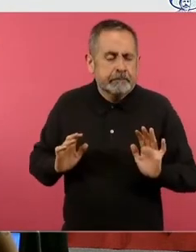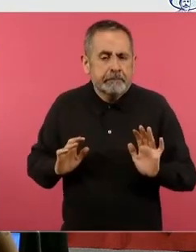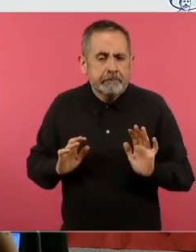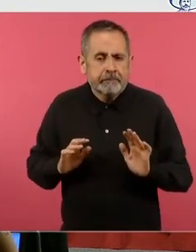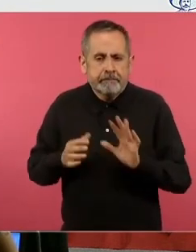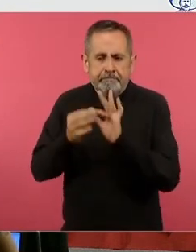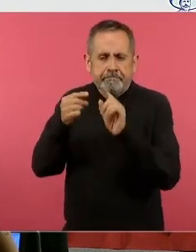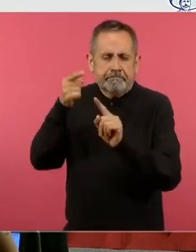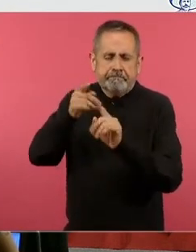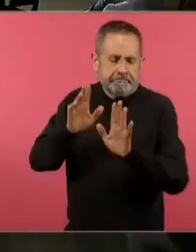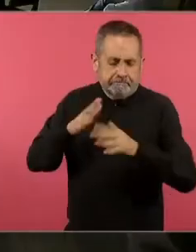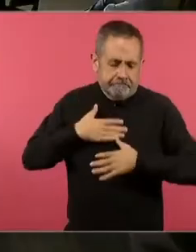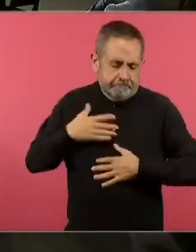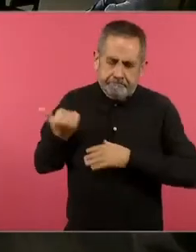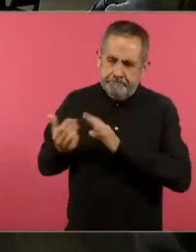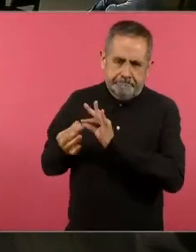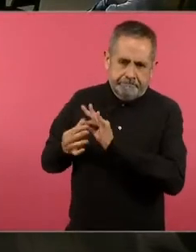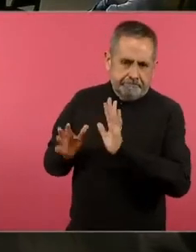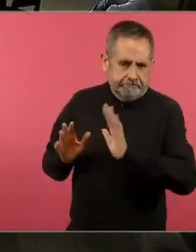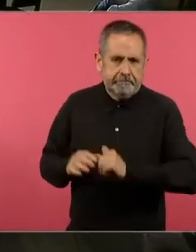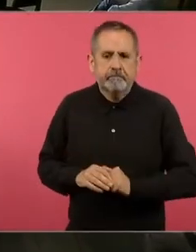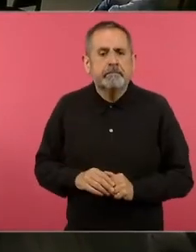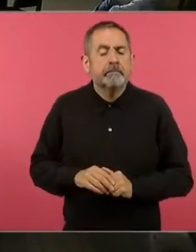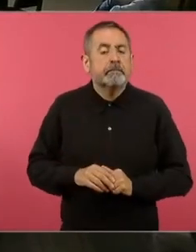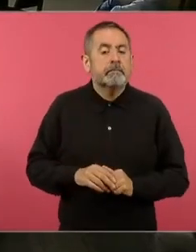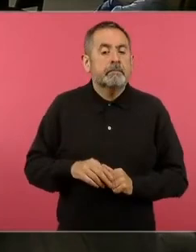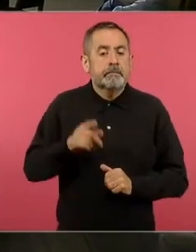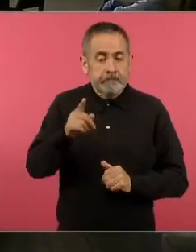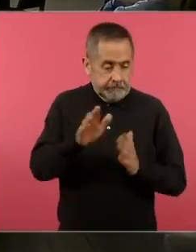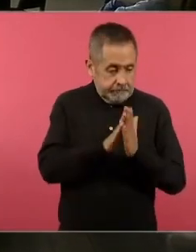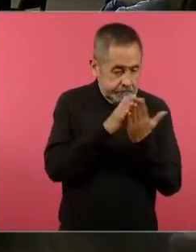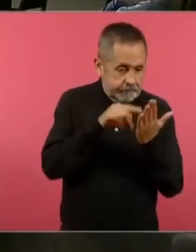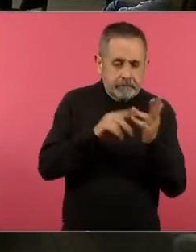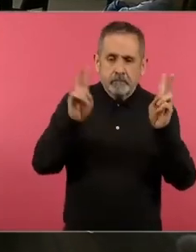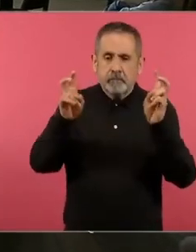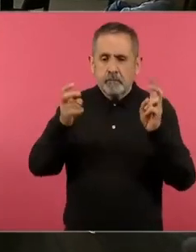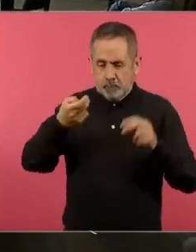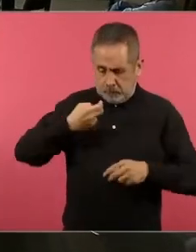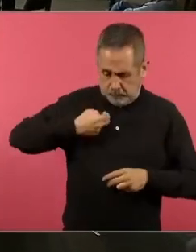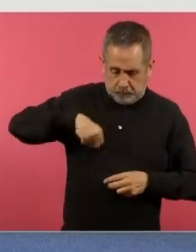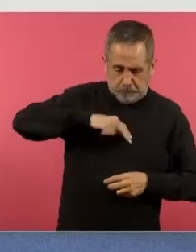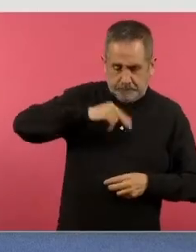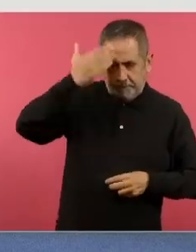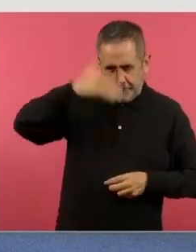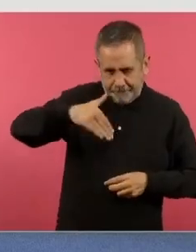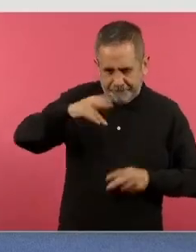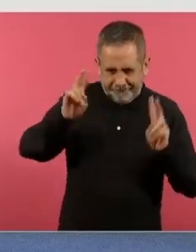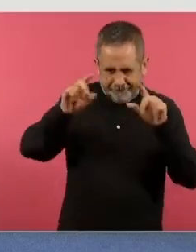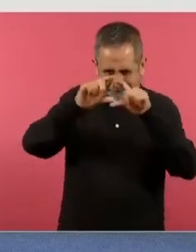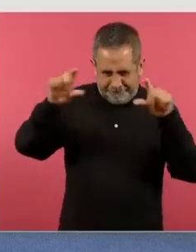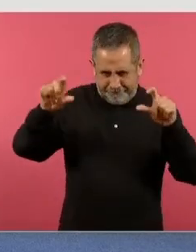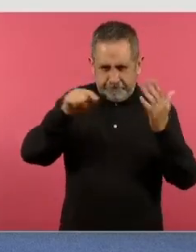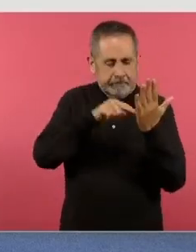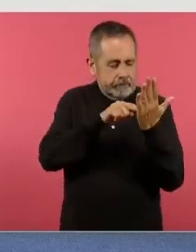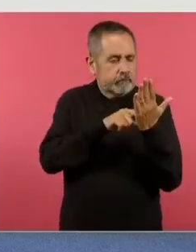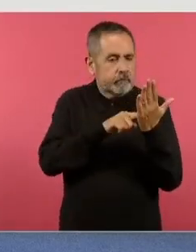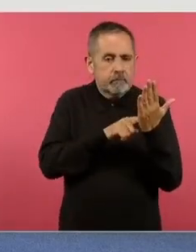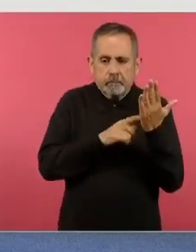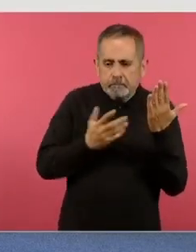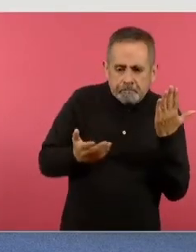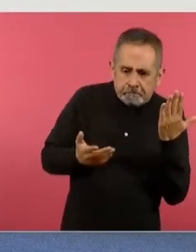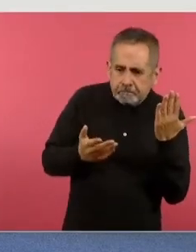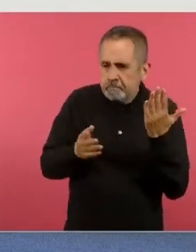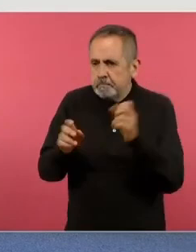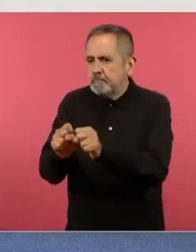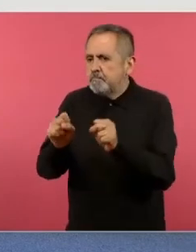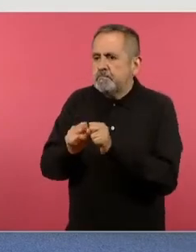entretener en esto es buscar el libro de nuestros saberes es ver este como trabajamos el escenario